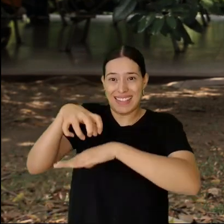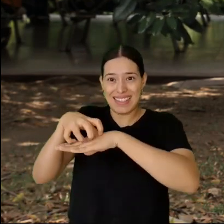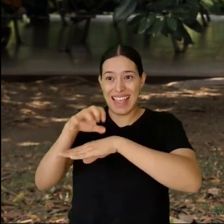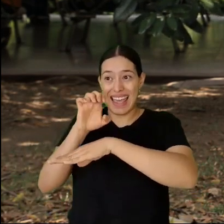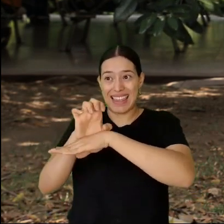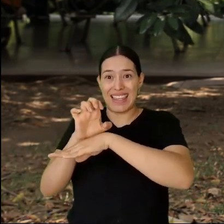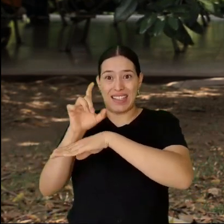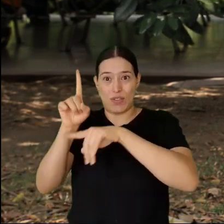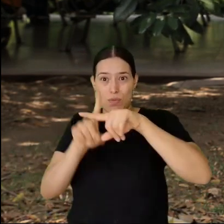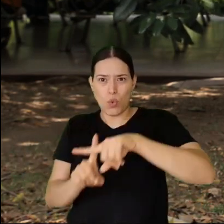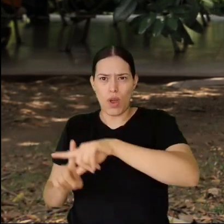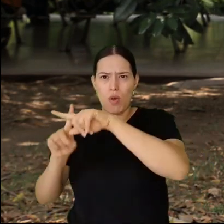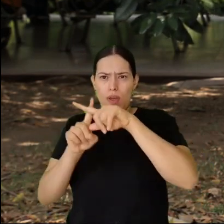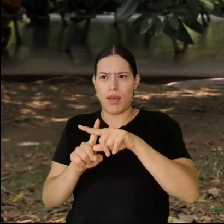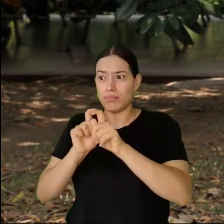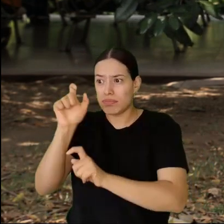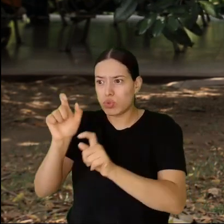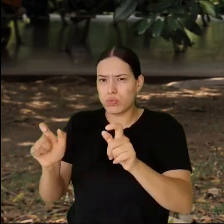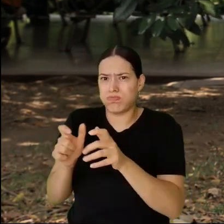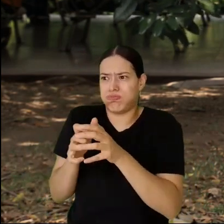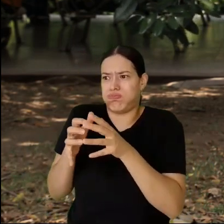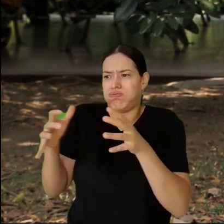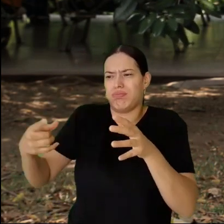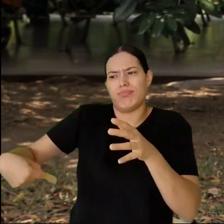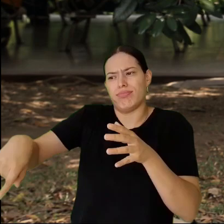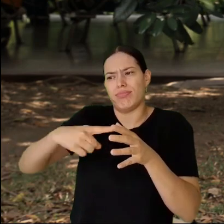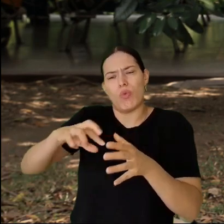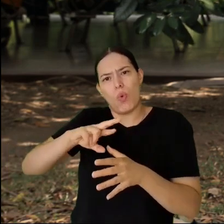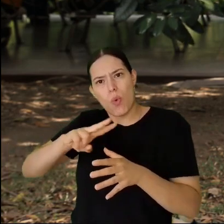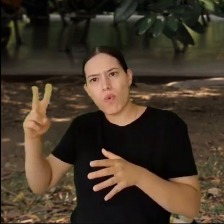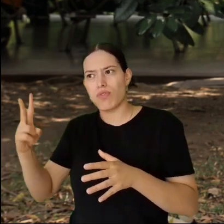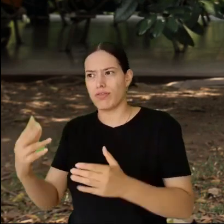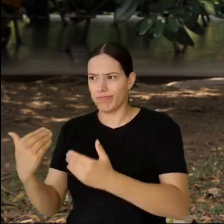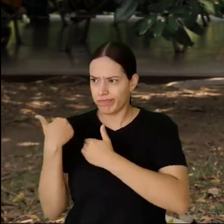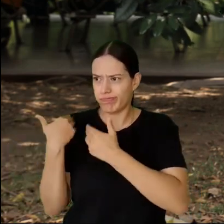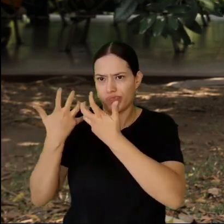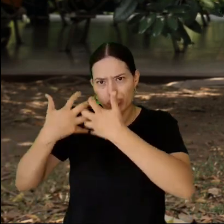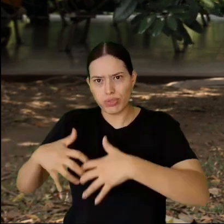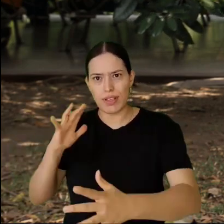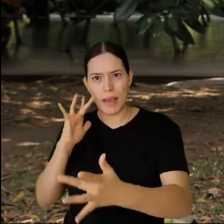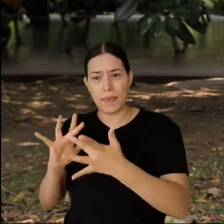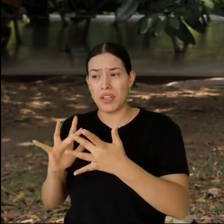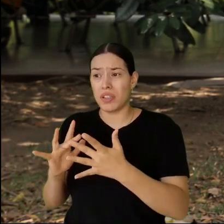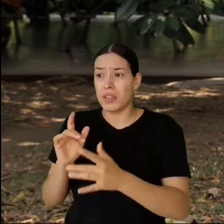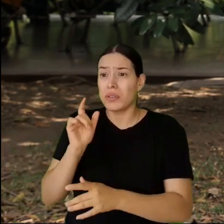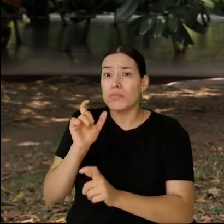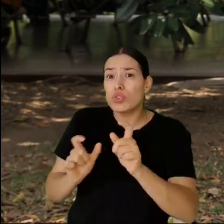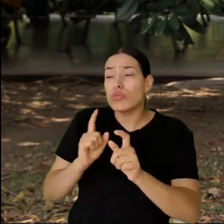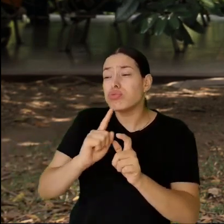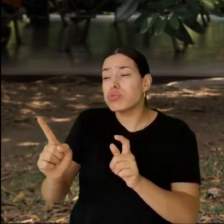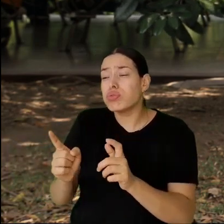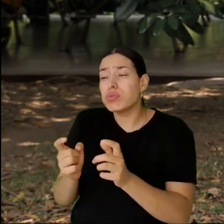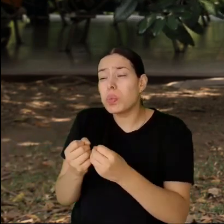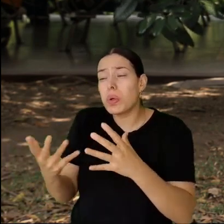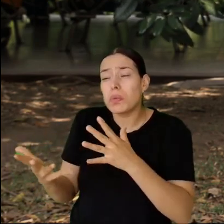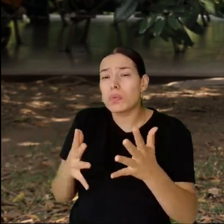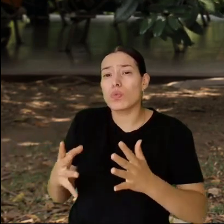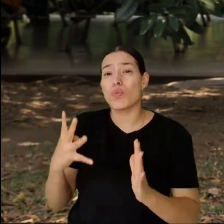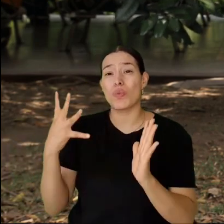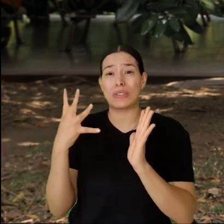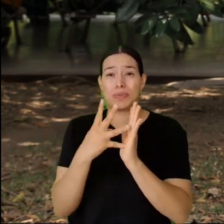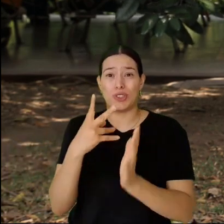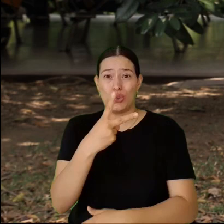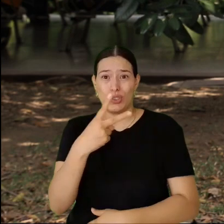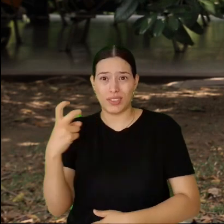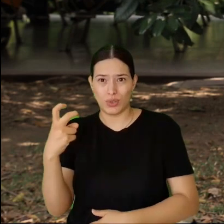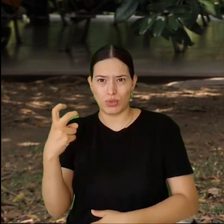tiene una planta de personal que debería utilizarse con otros fines, estamos hablando de más de 4.200 funcionarios